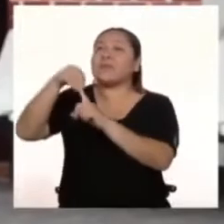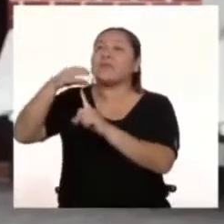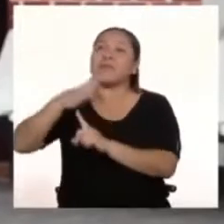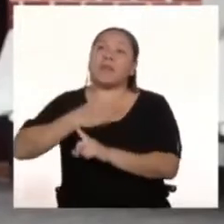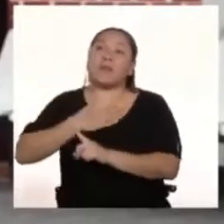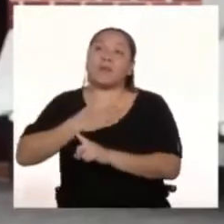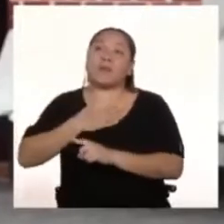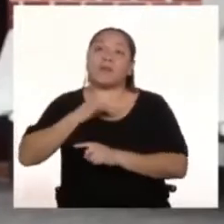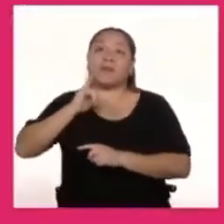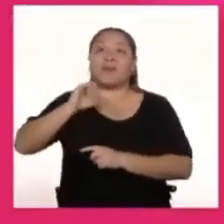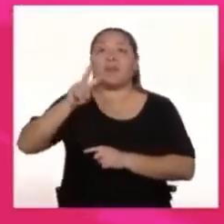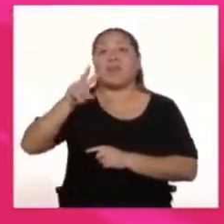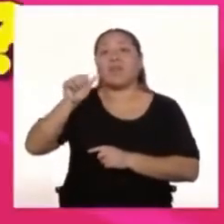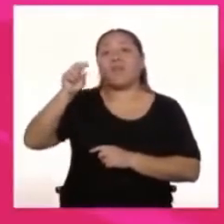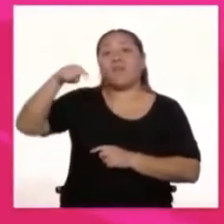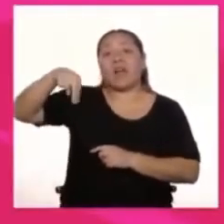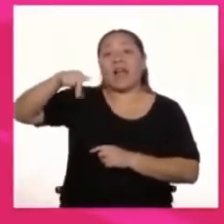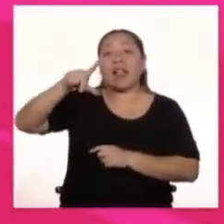sería Iván León